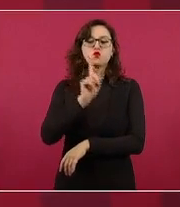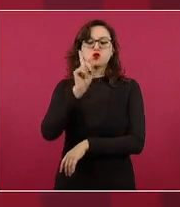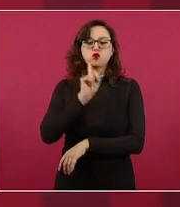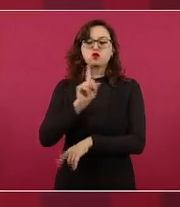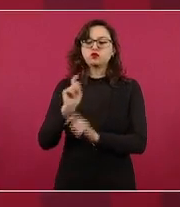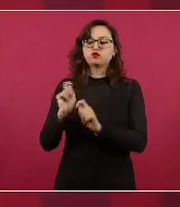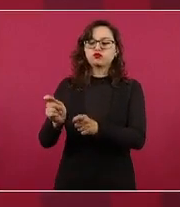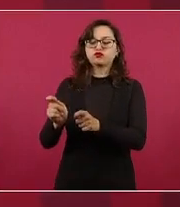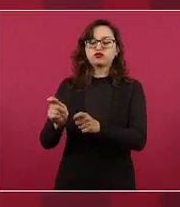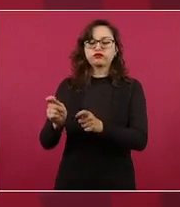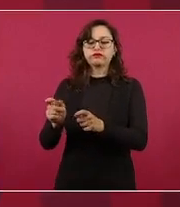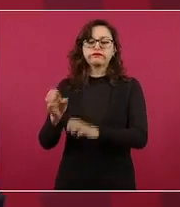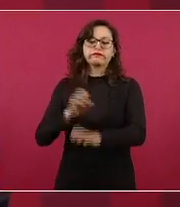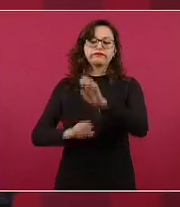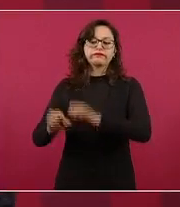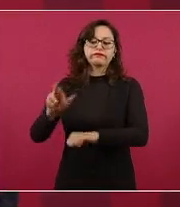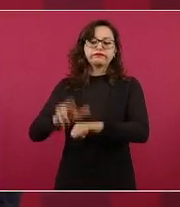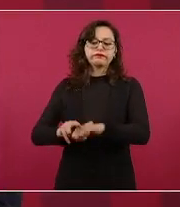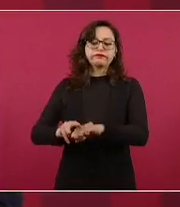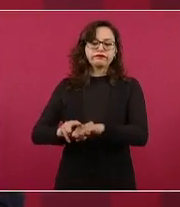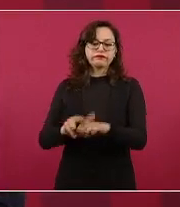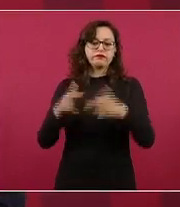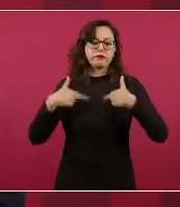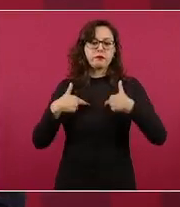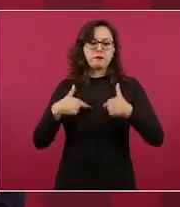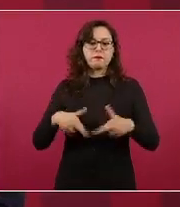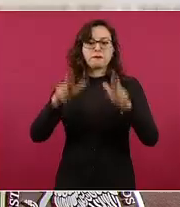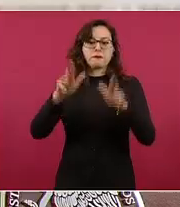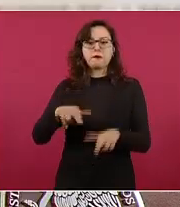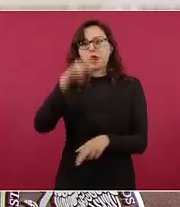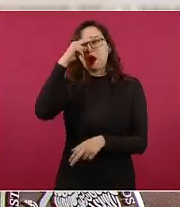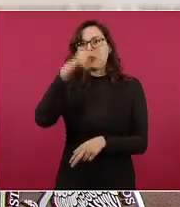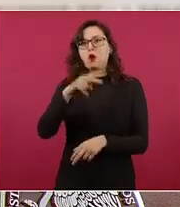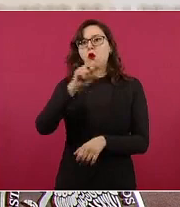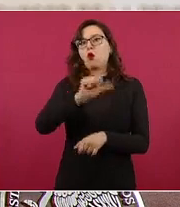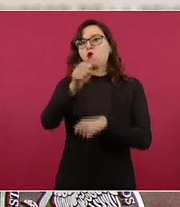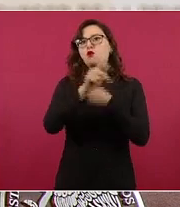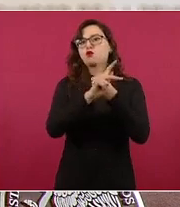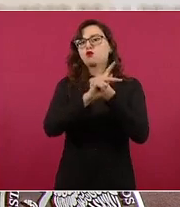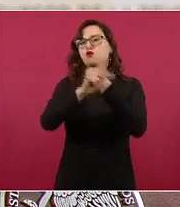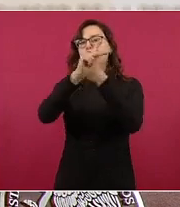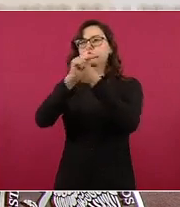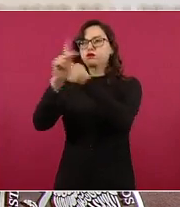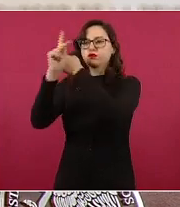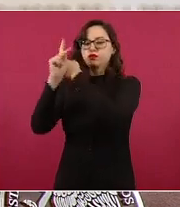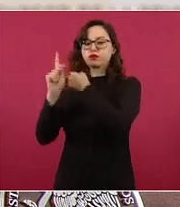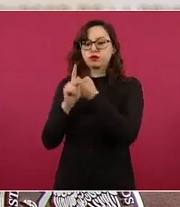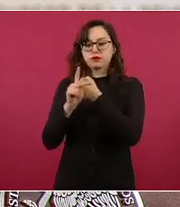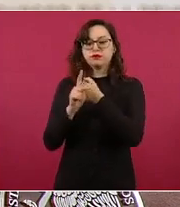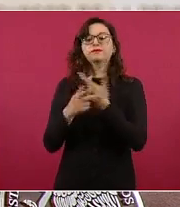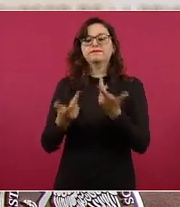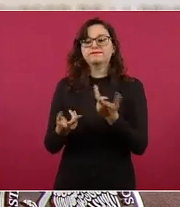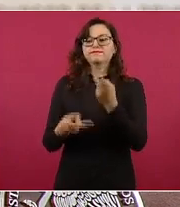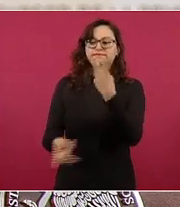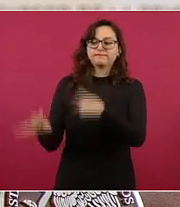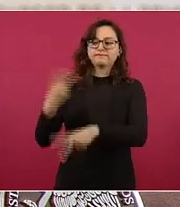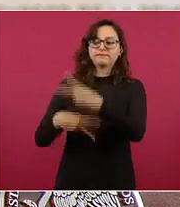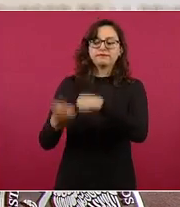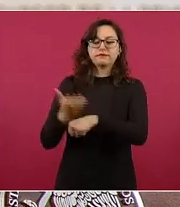representar a México en el extranjero. Por eso nos acompaña